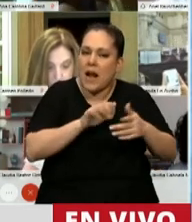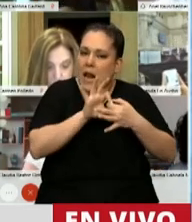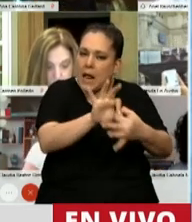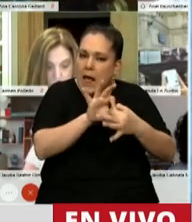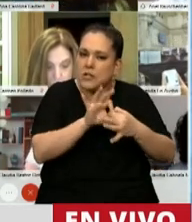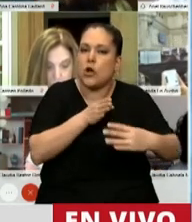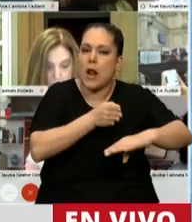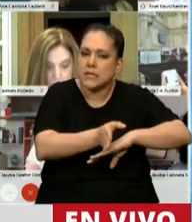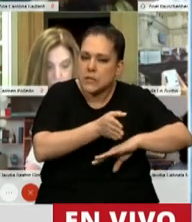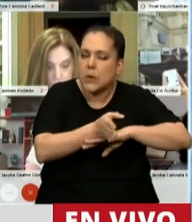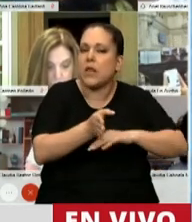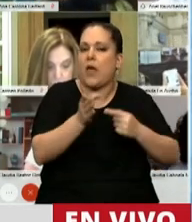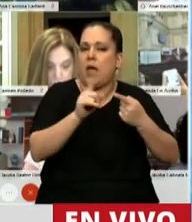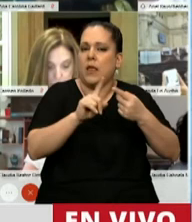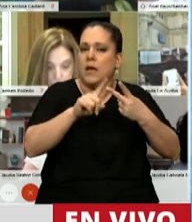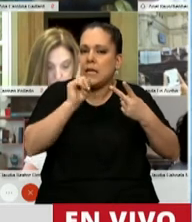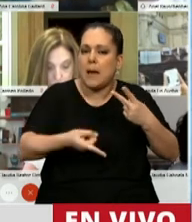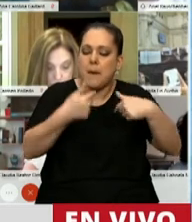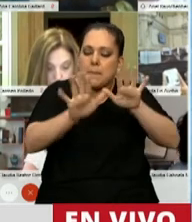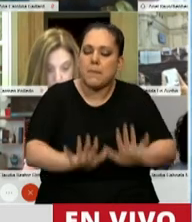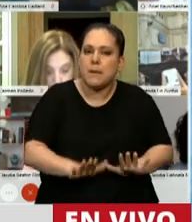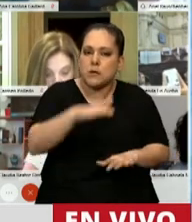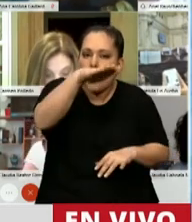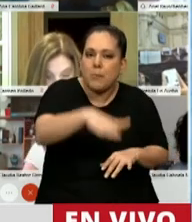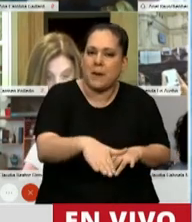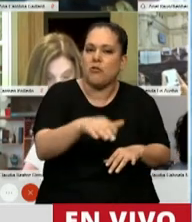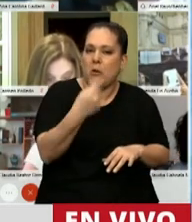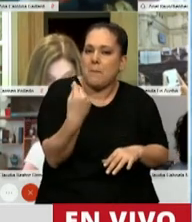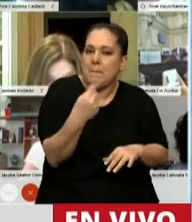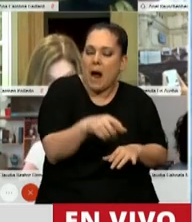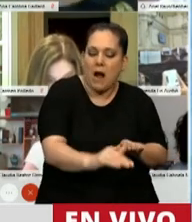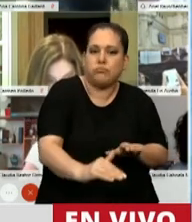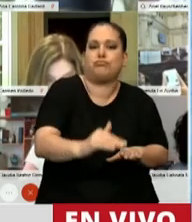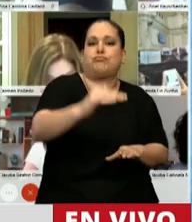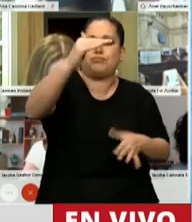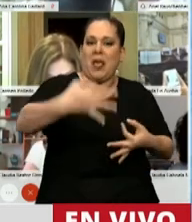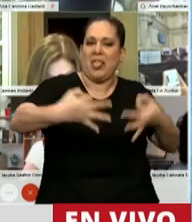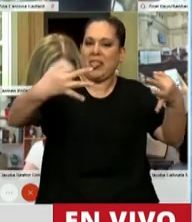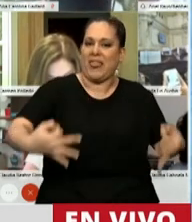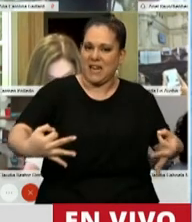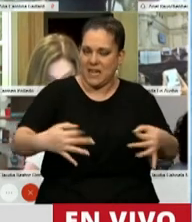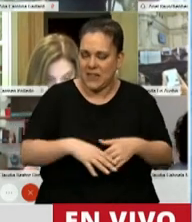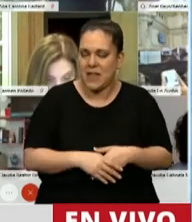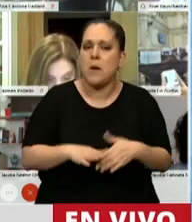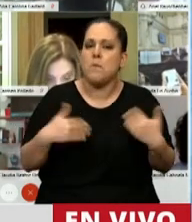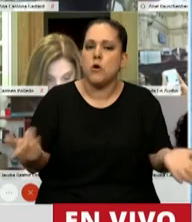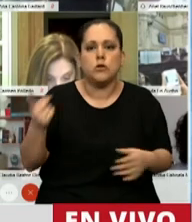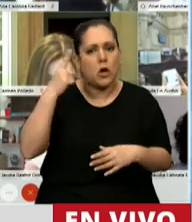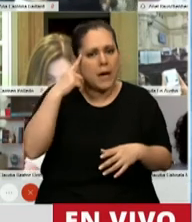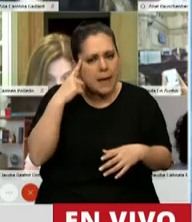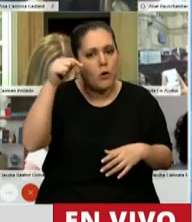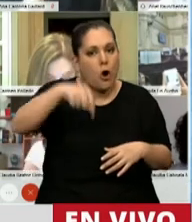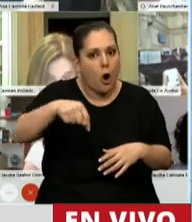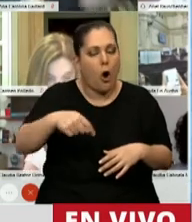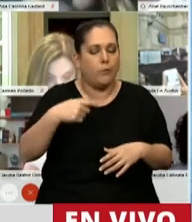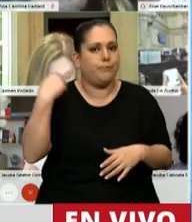sociabilidad y hace a la preparación de un ser humano con la dignidad que necesita. Por eso, creemos que hoy estamos dando